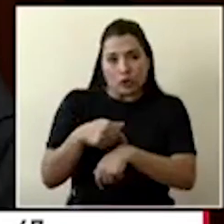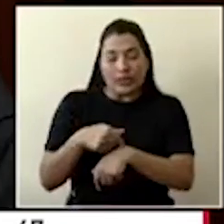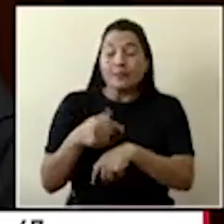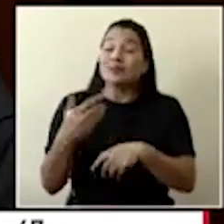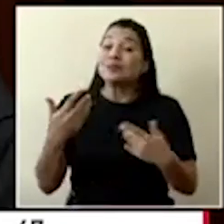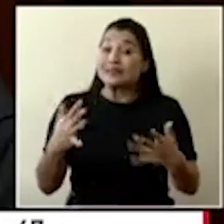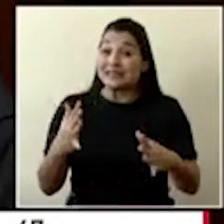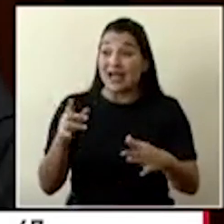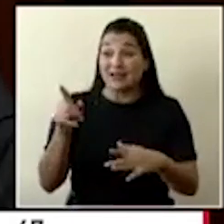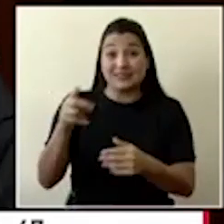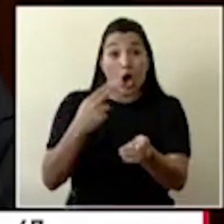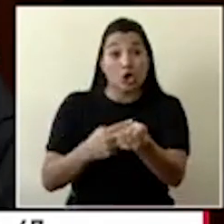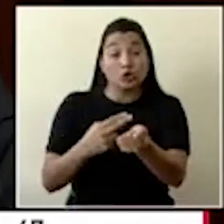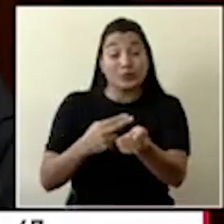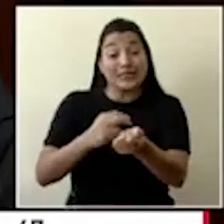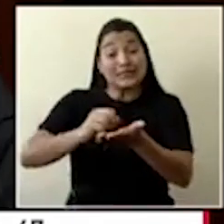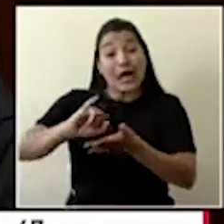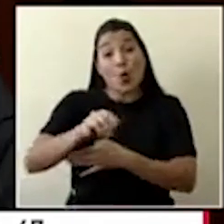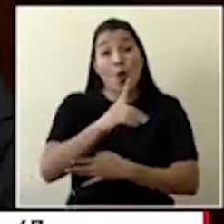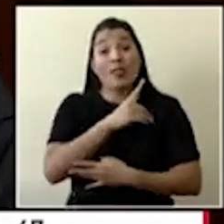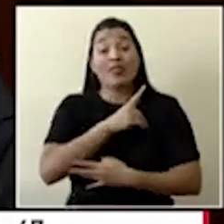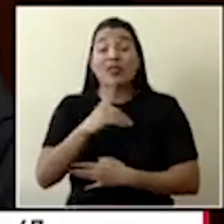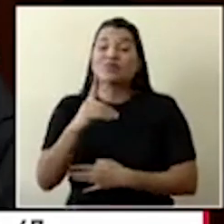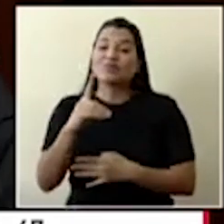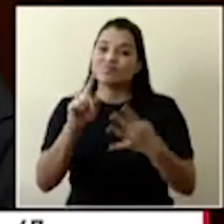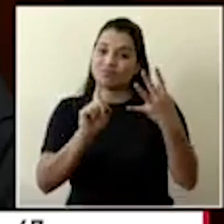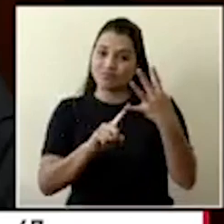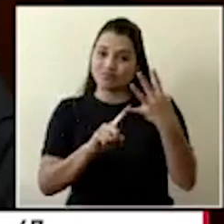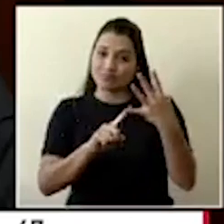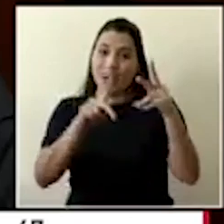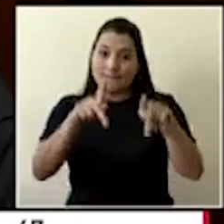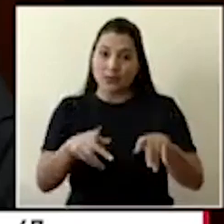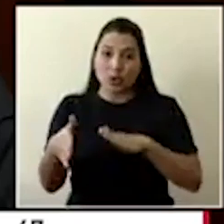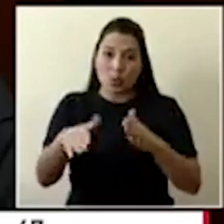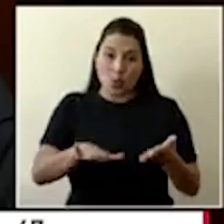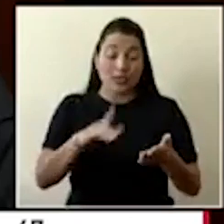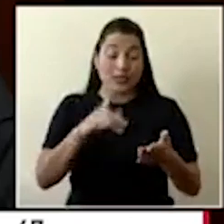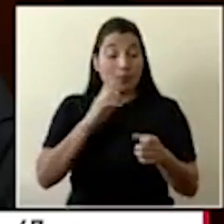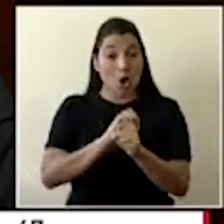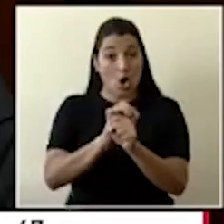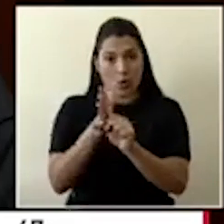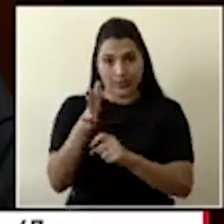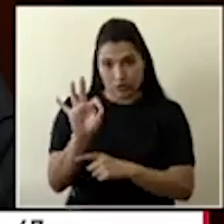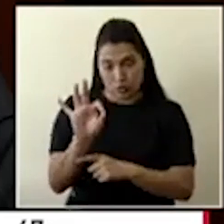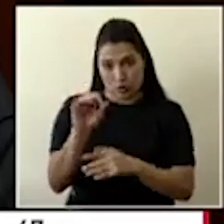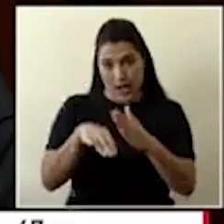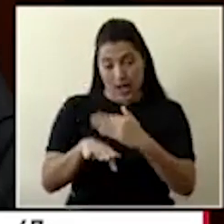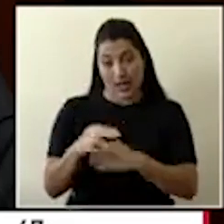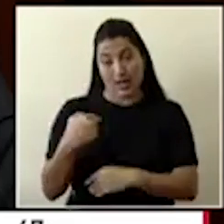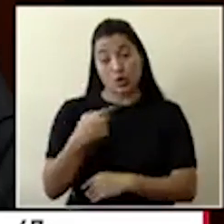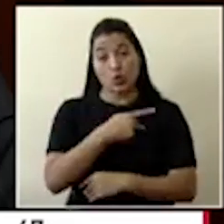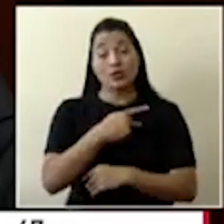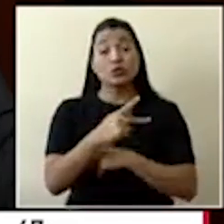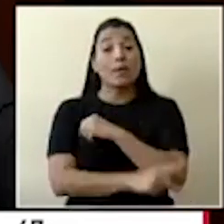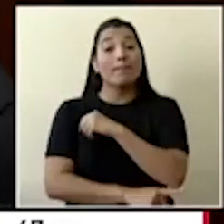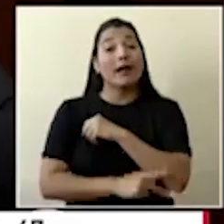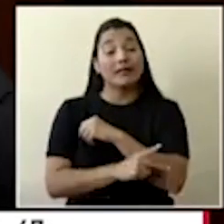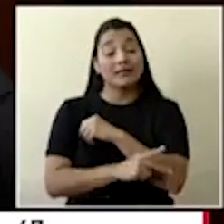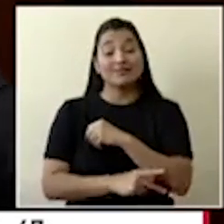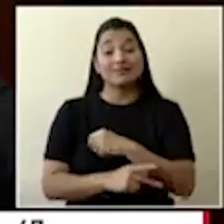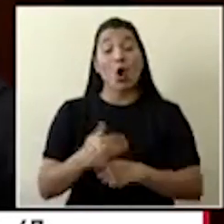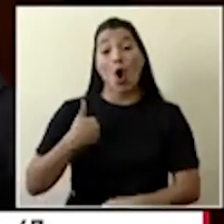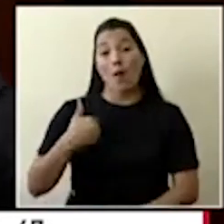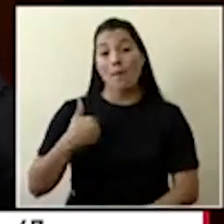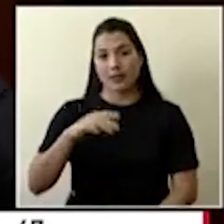registró en el Hospital San Juan de Dios la cuarta muerte de un paciente positivo por COVID-19 en nuestro país. Se trata de un hombre de 84